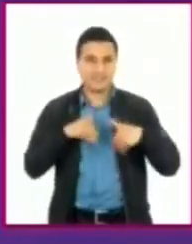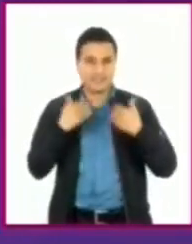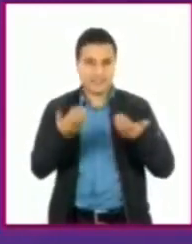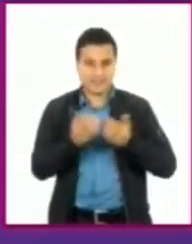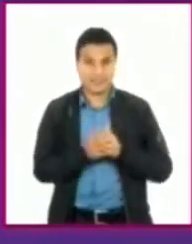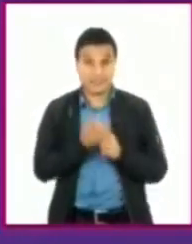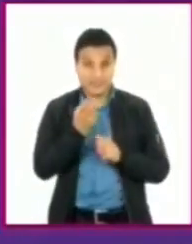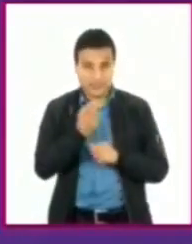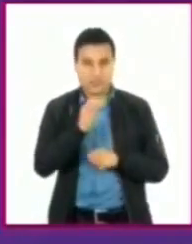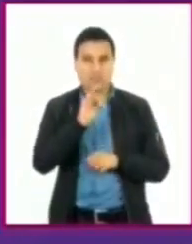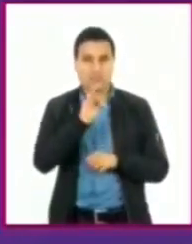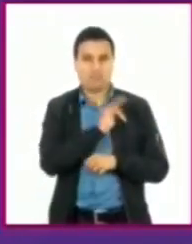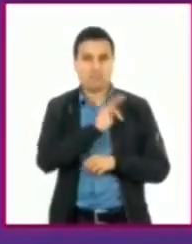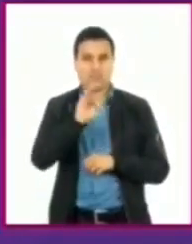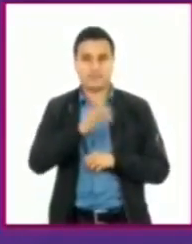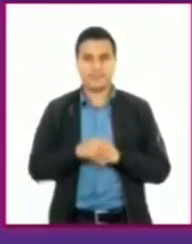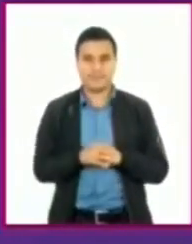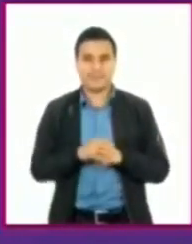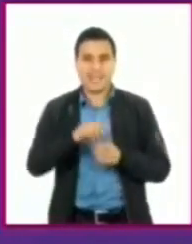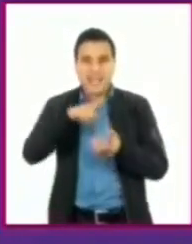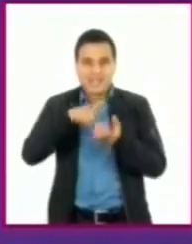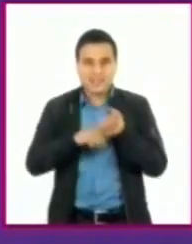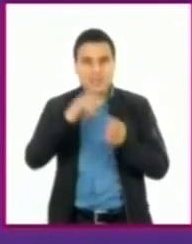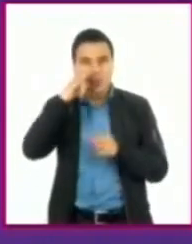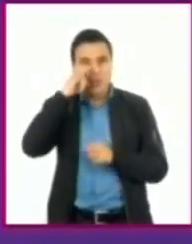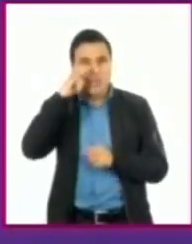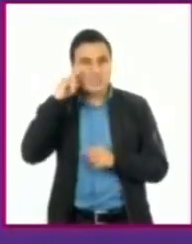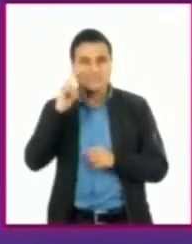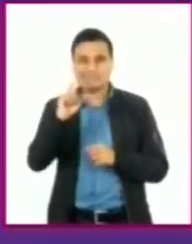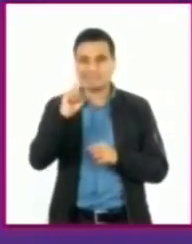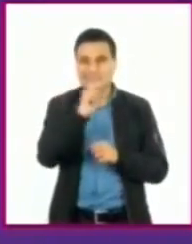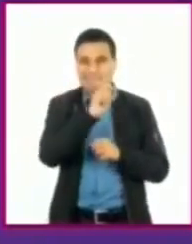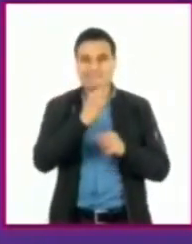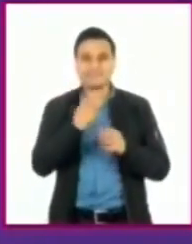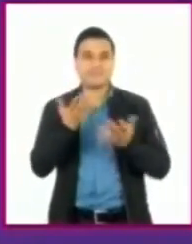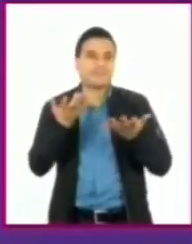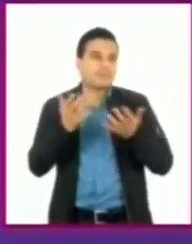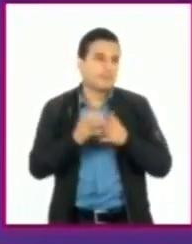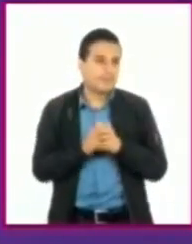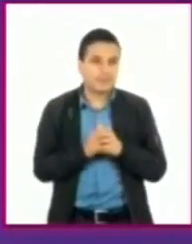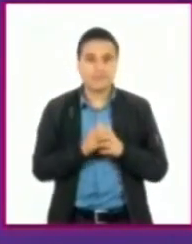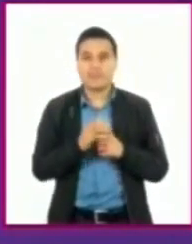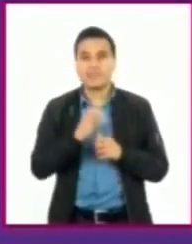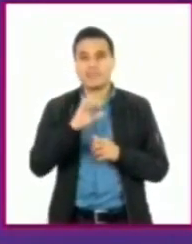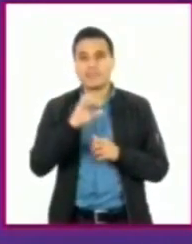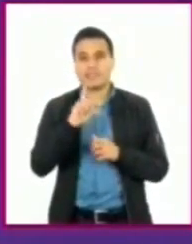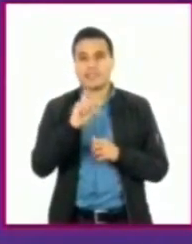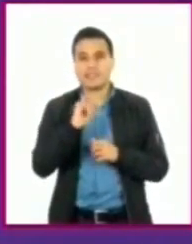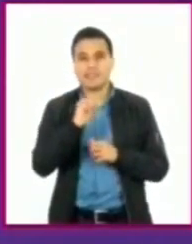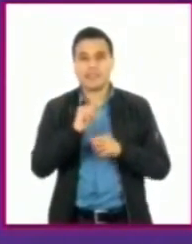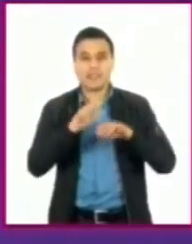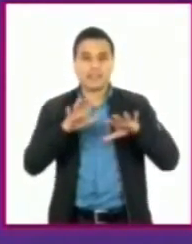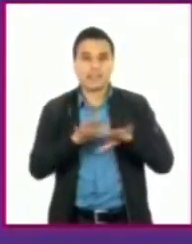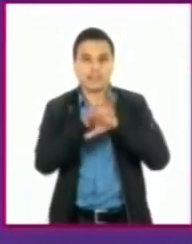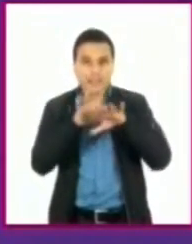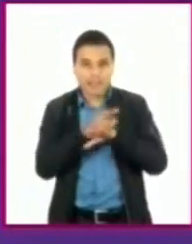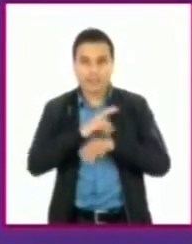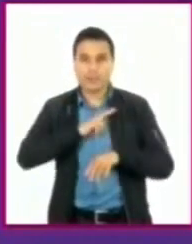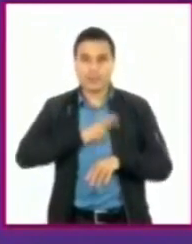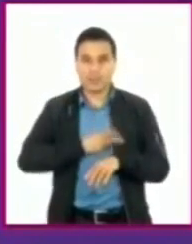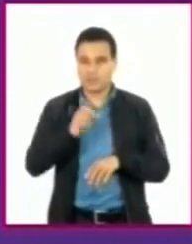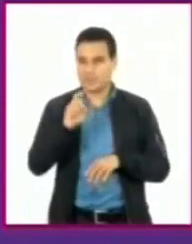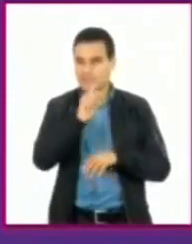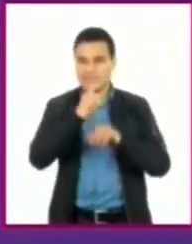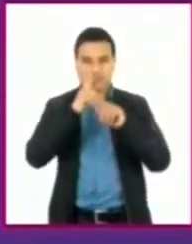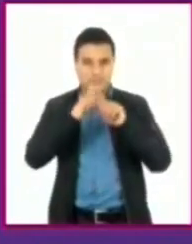defendernos de los patógenos que hay en el exterior, llámales cambios de clima o virus o bacterias.